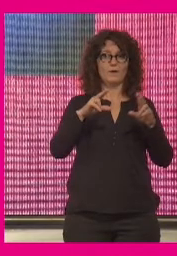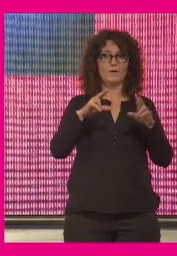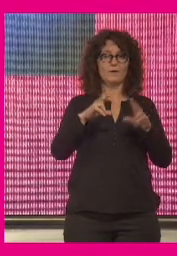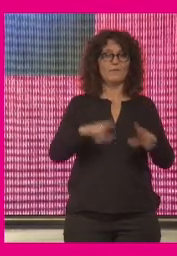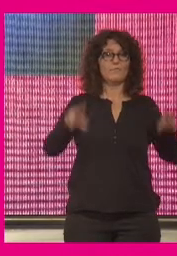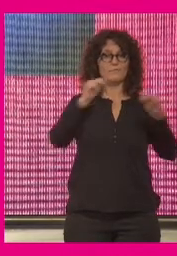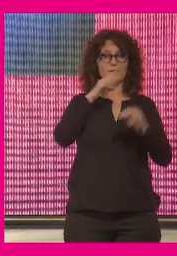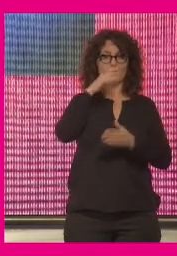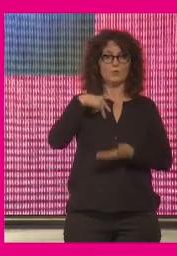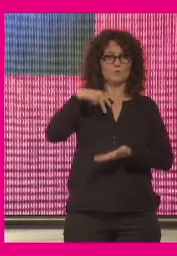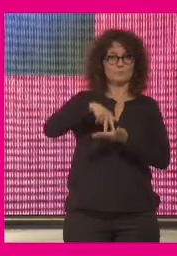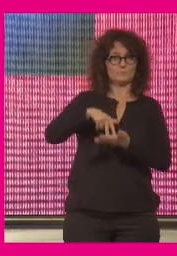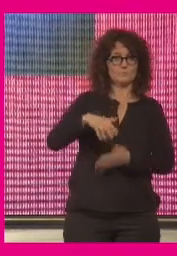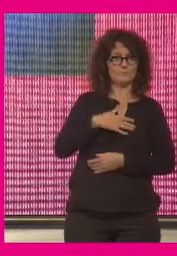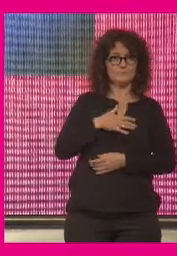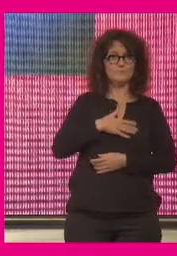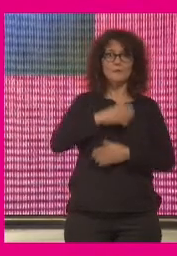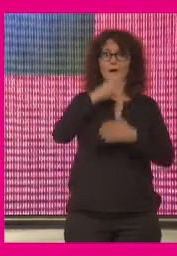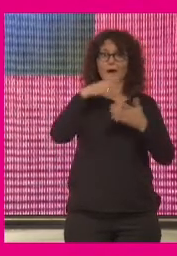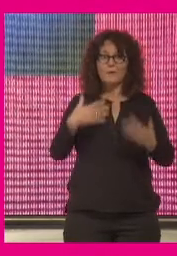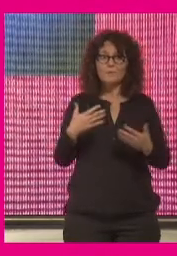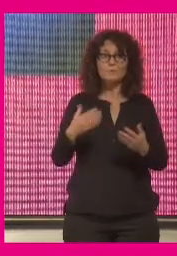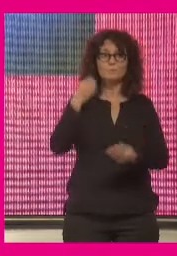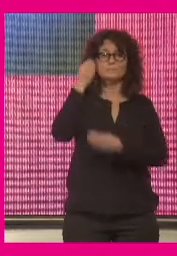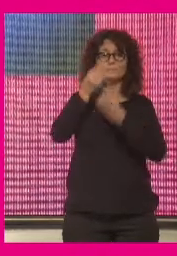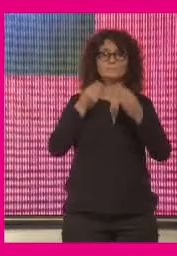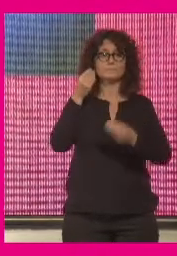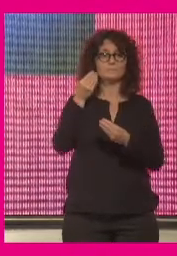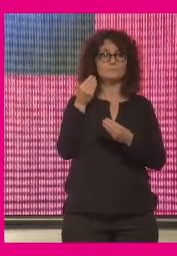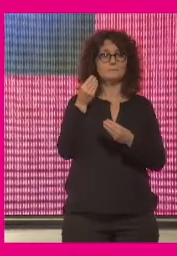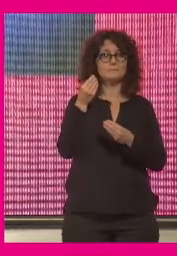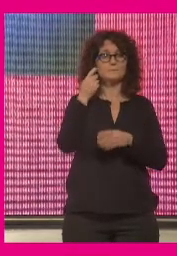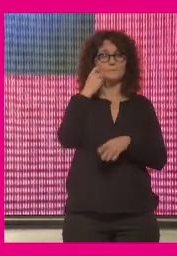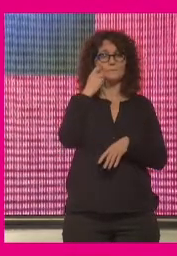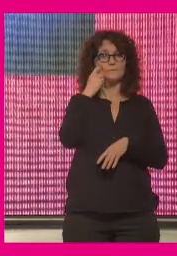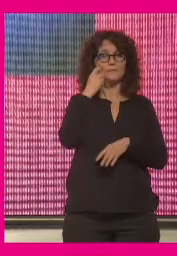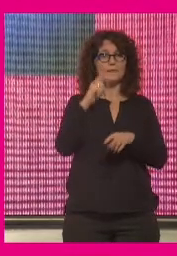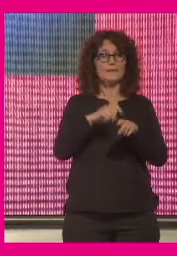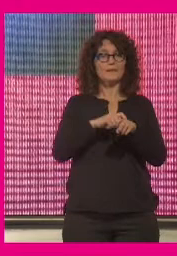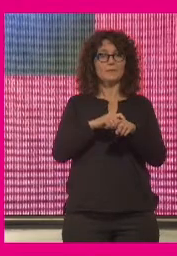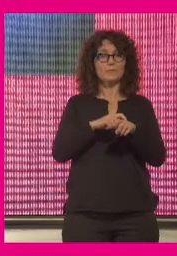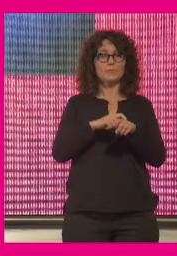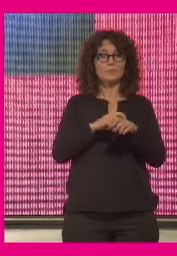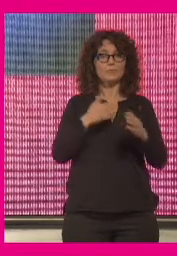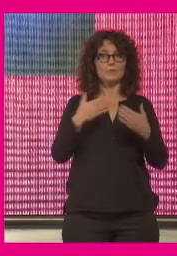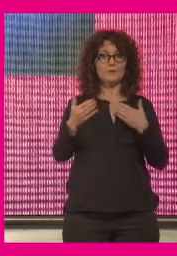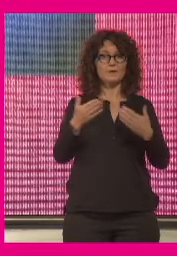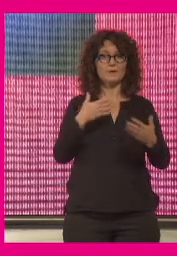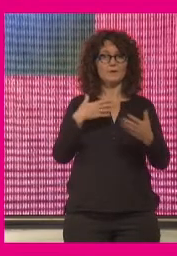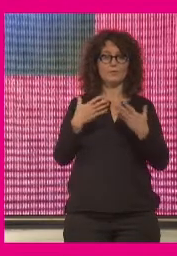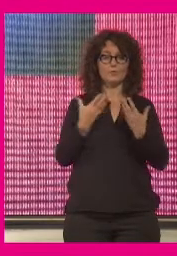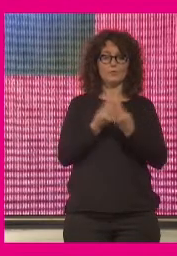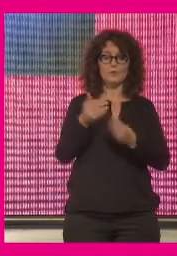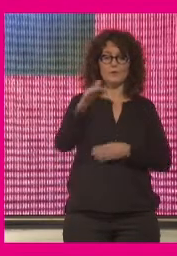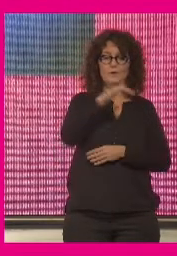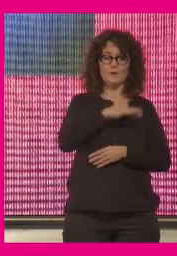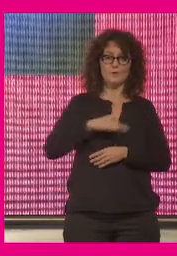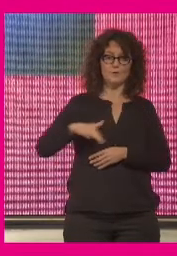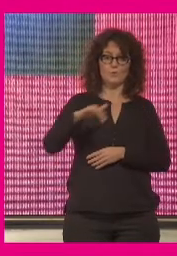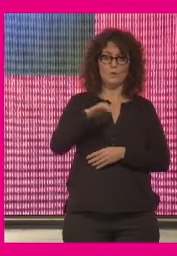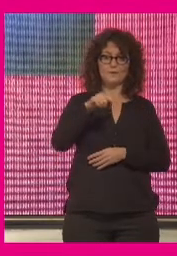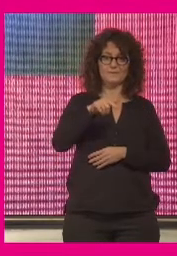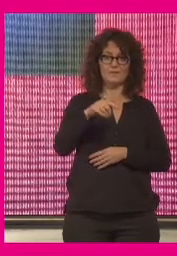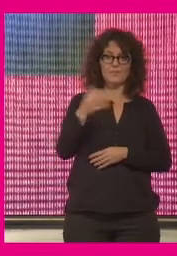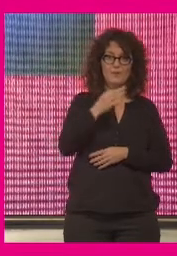la pregunta que nos tenemos que hacer a este respecto es qué tipo de relación con el lugar es apropiado para qué